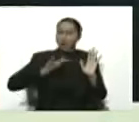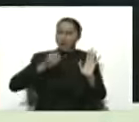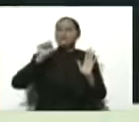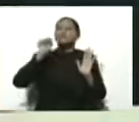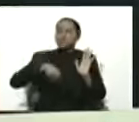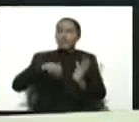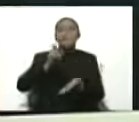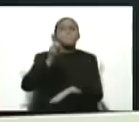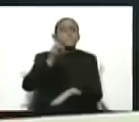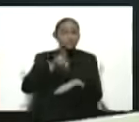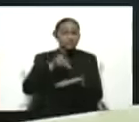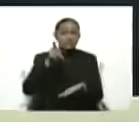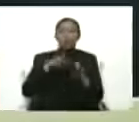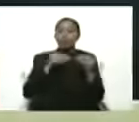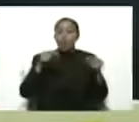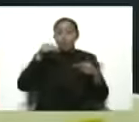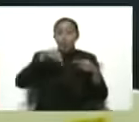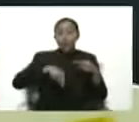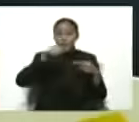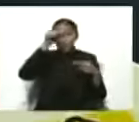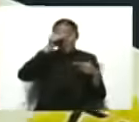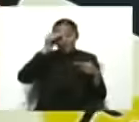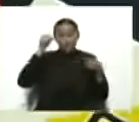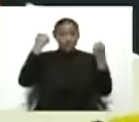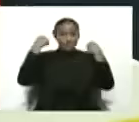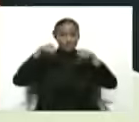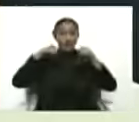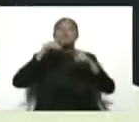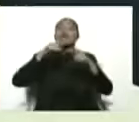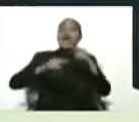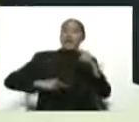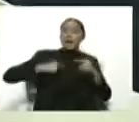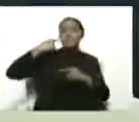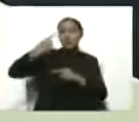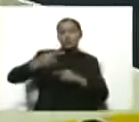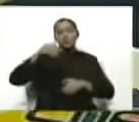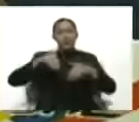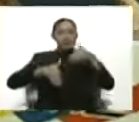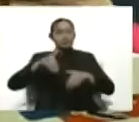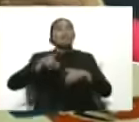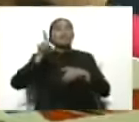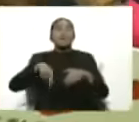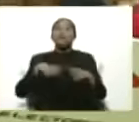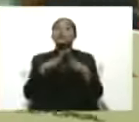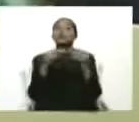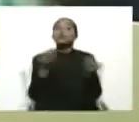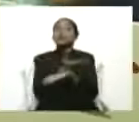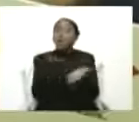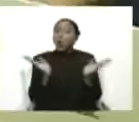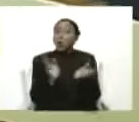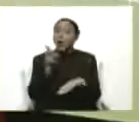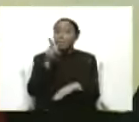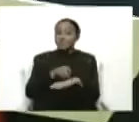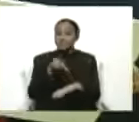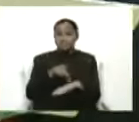Tanto en esta como en la próxima y todos a participar. ¿Esto es el permiso?